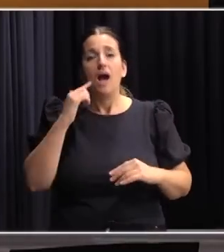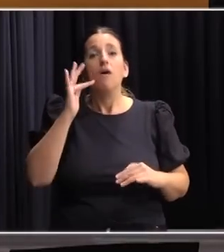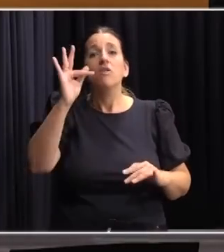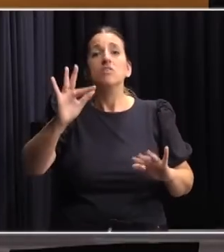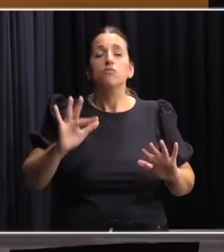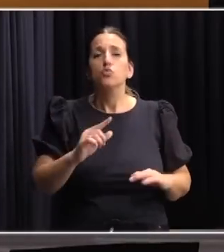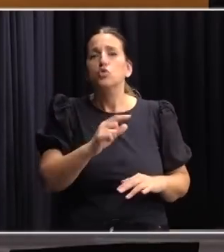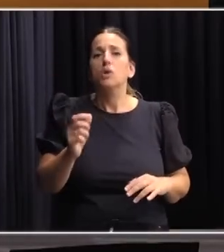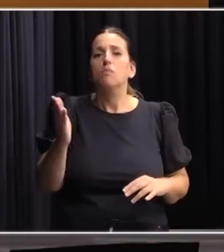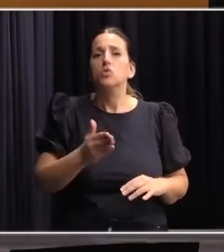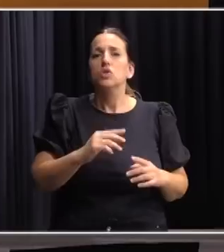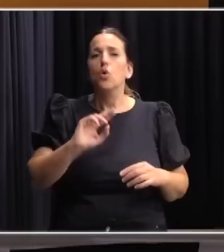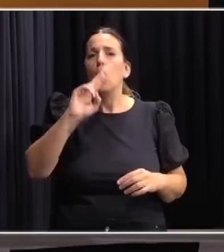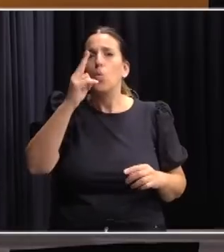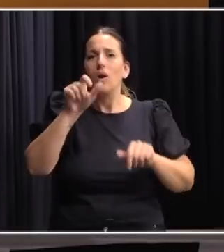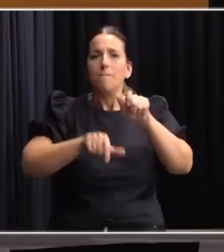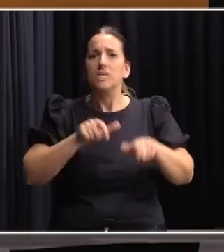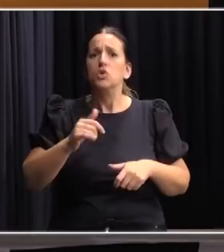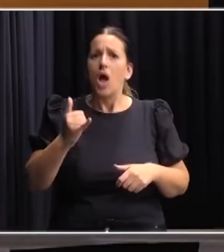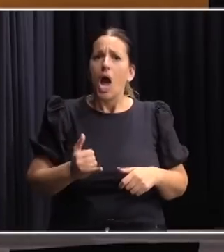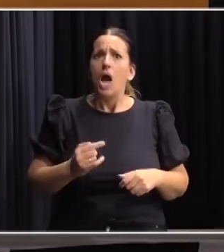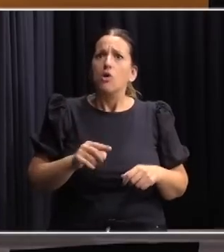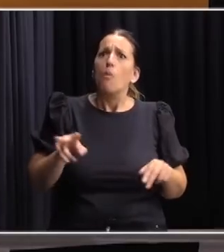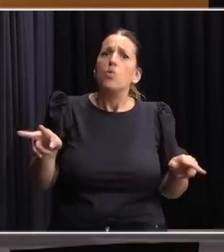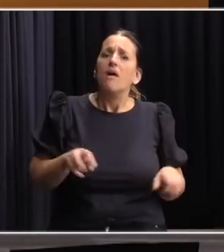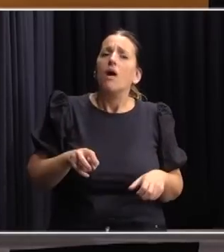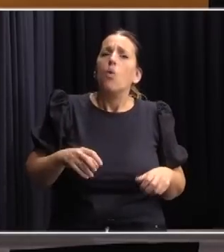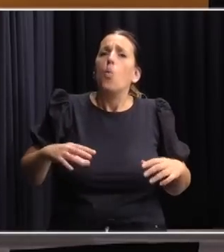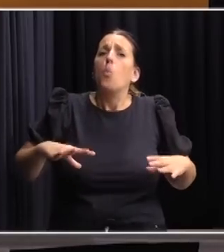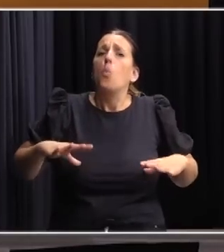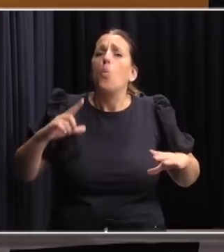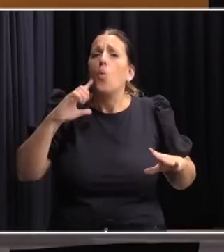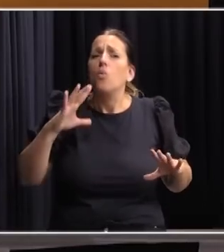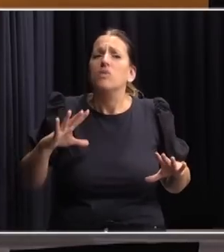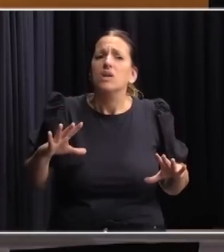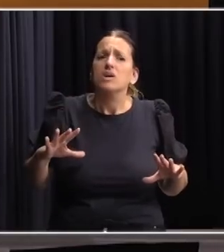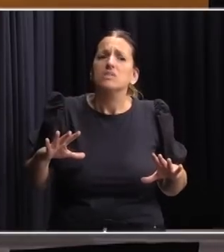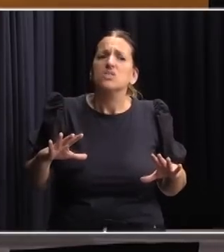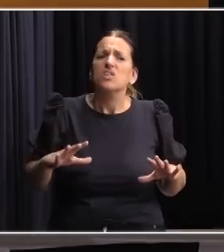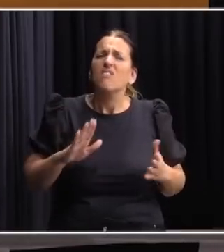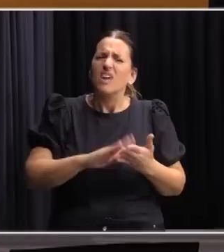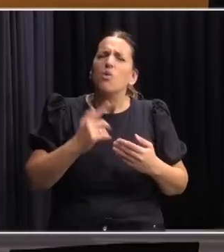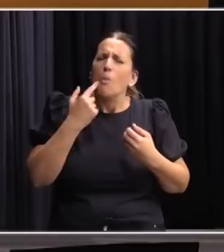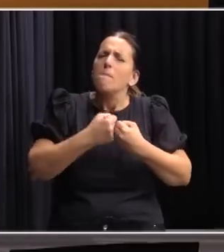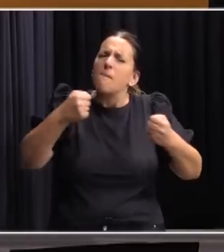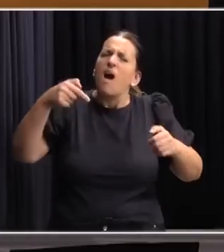momento el 100% de los uruguayos van a tener algún tipo de ingreso si se puede ahondar un poco más en esta medida gracias